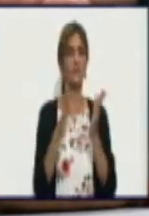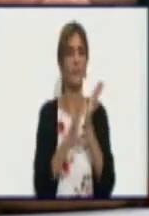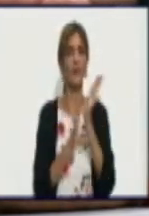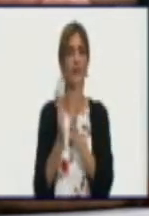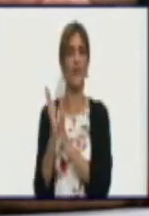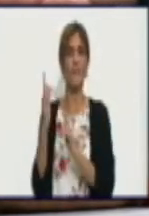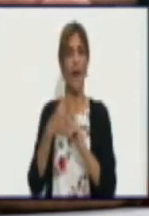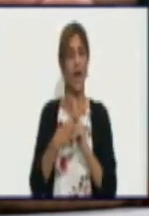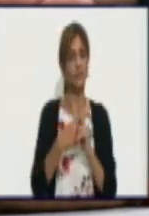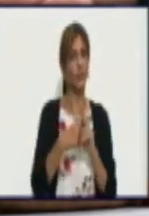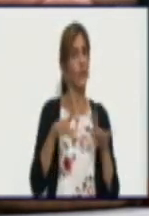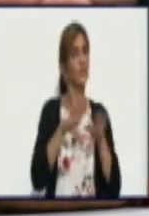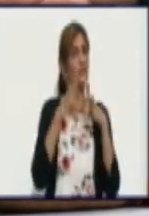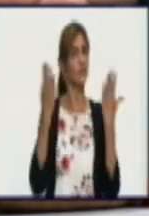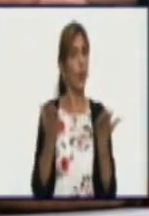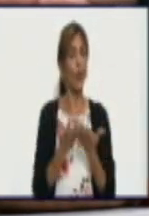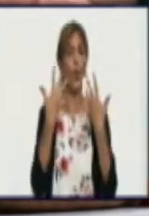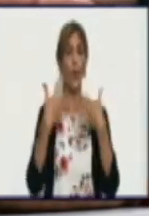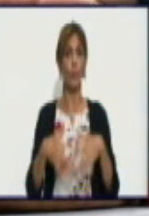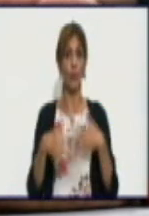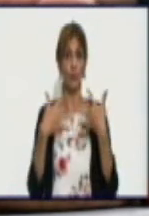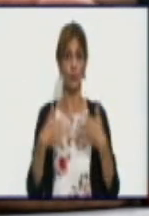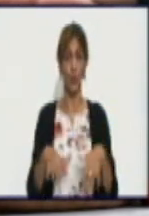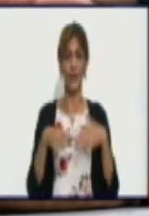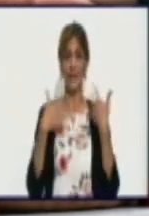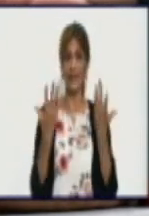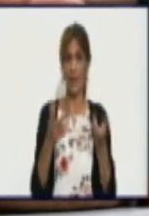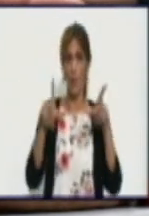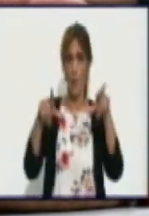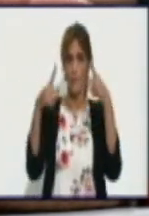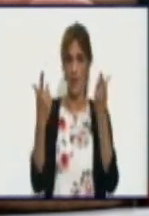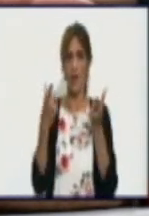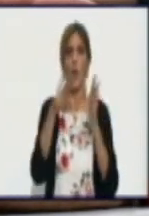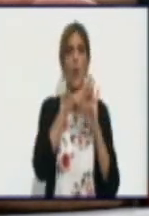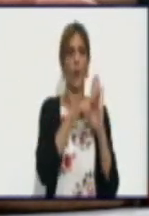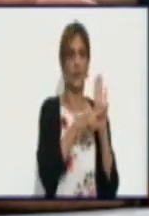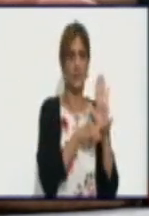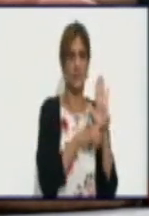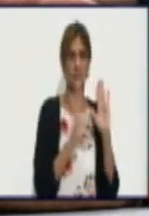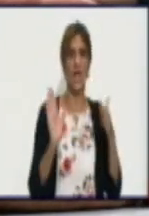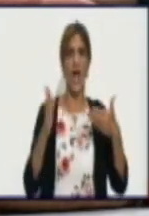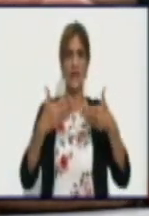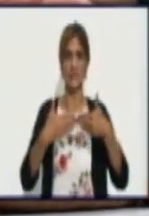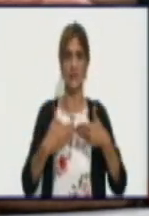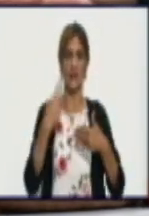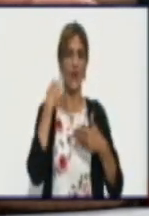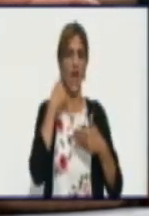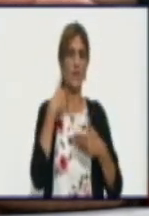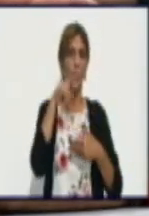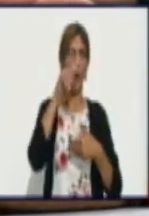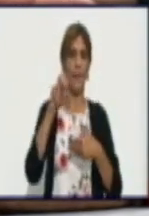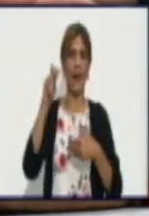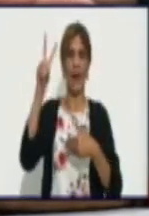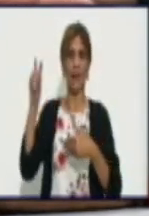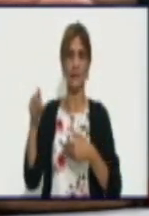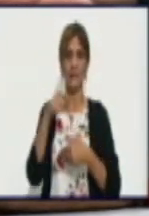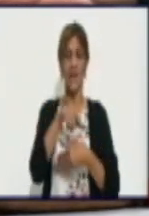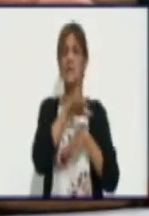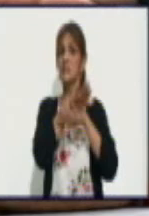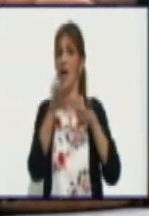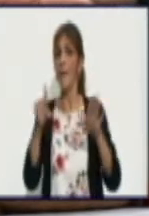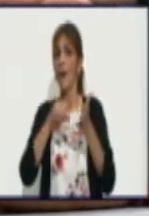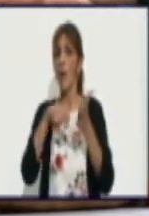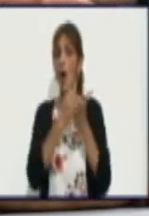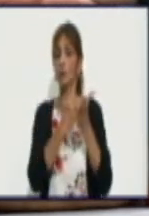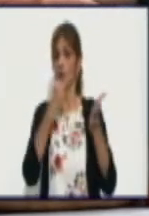productores que crecieron y cumplieron estos requisitos. Al cierre del 2020 ya le vamos a autorizar ahora